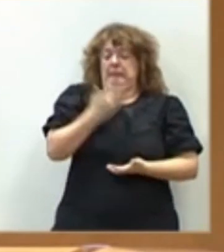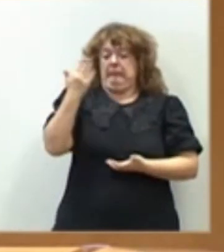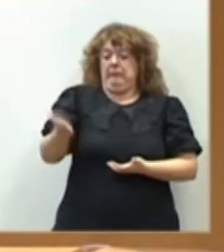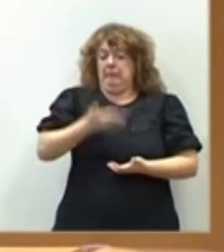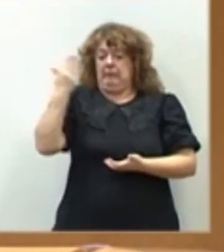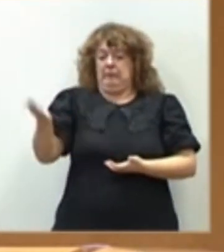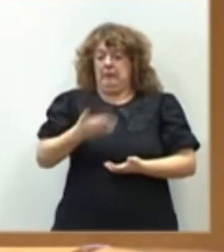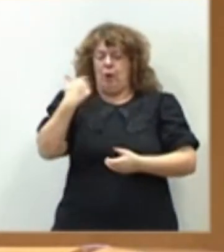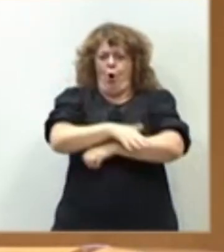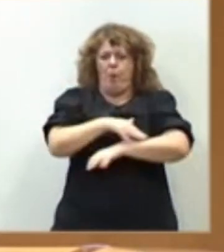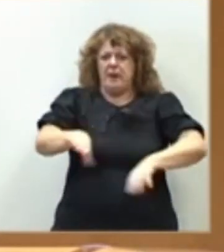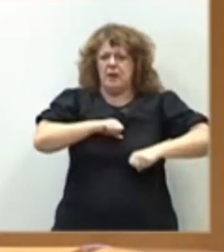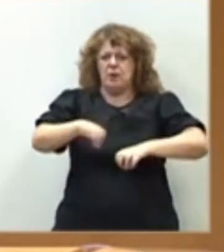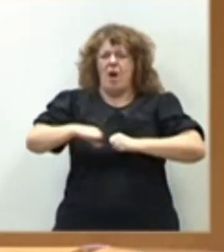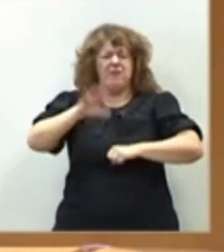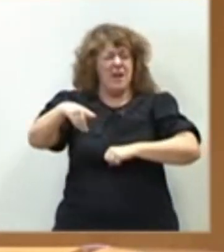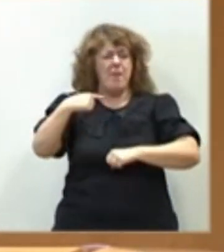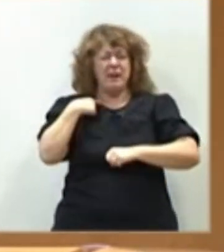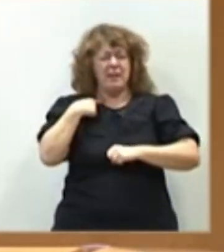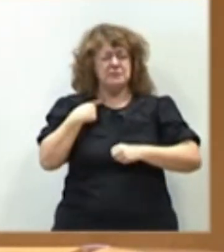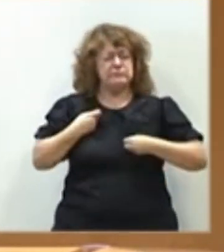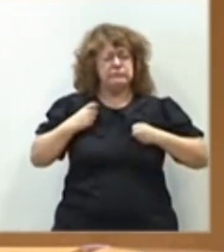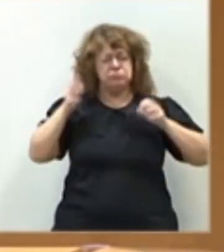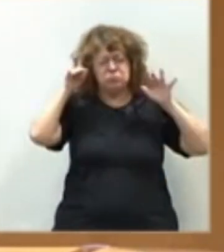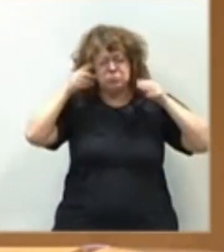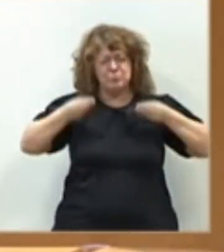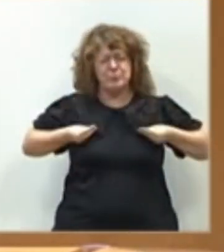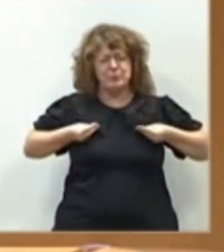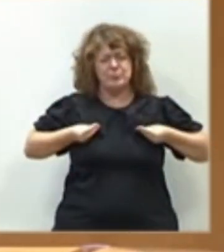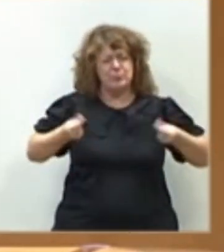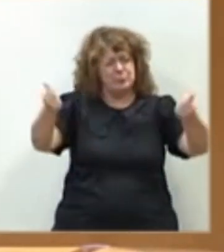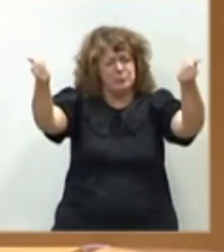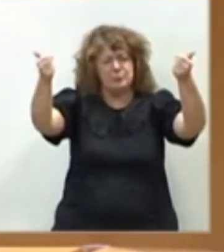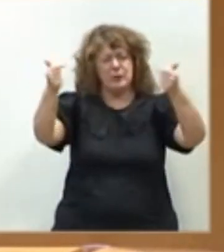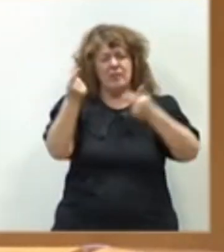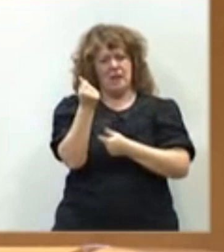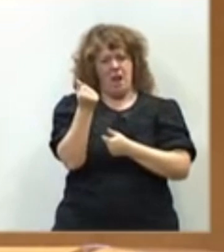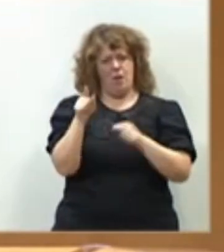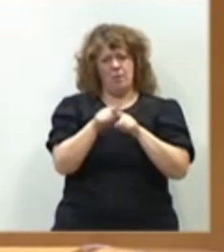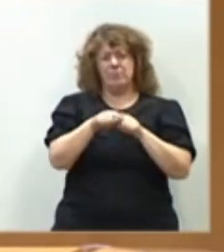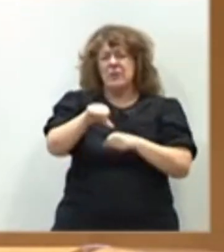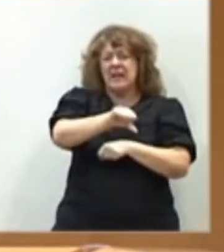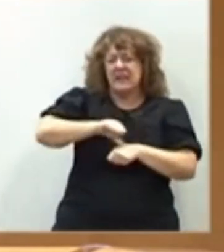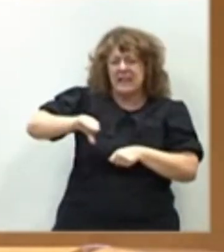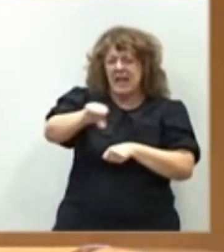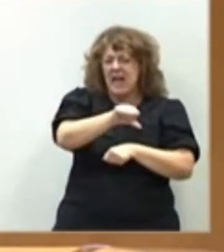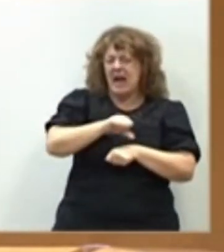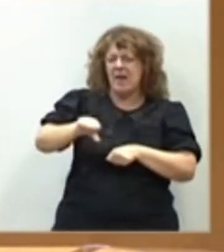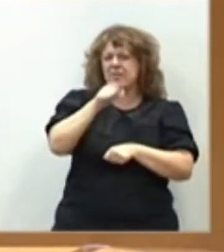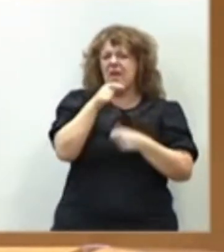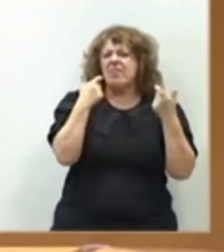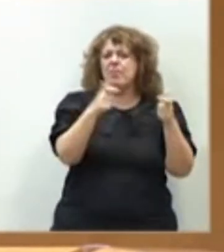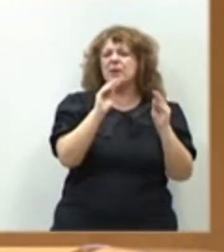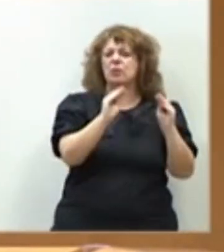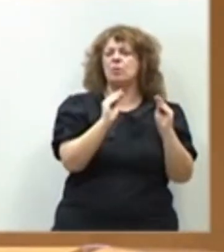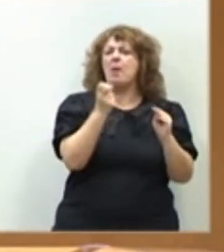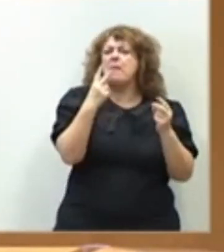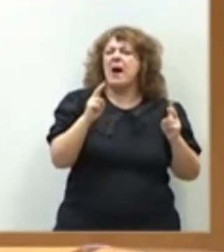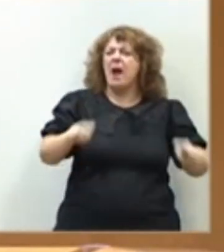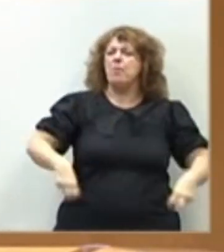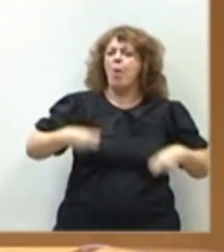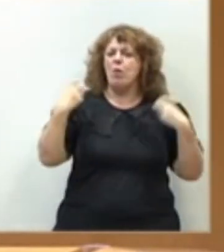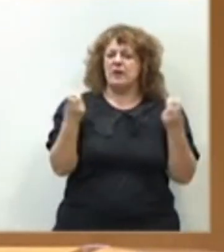los condena a pérdidas millonarias. En cuanto al regadío, señor ministro, ¿qué medidas tiene pensado a su departamento para la